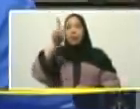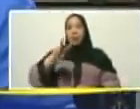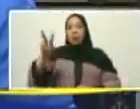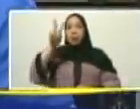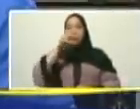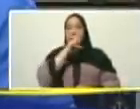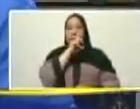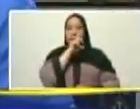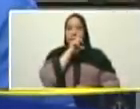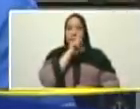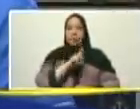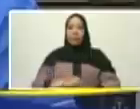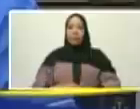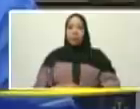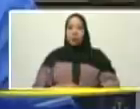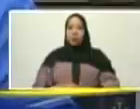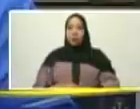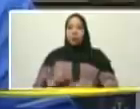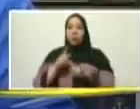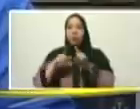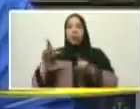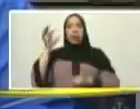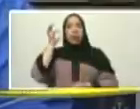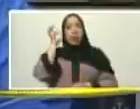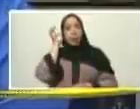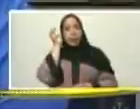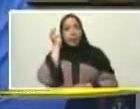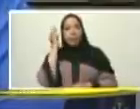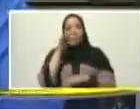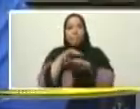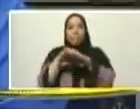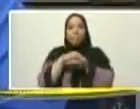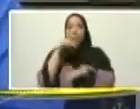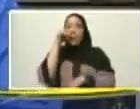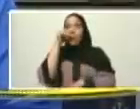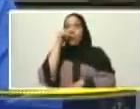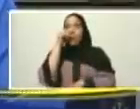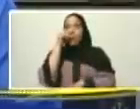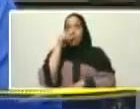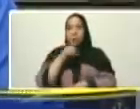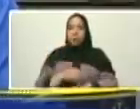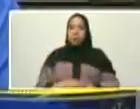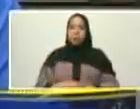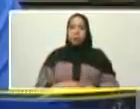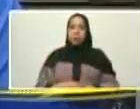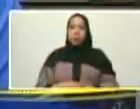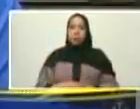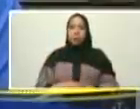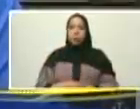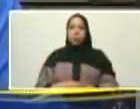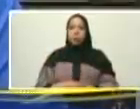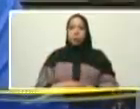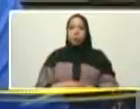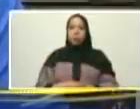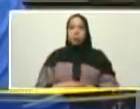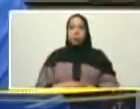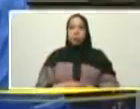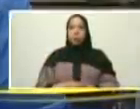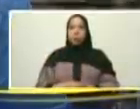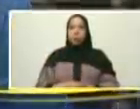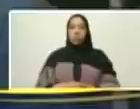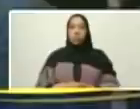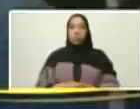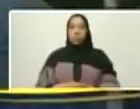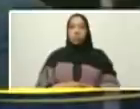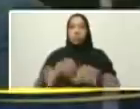y más allá el ministro Lorca García Lorca ministro del poder